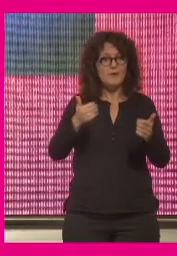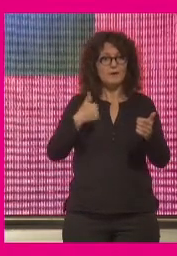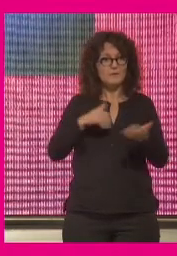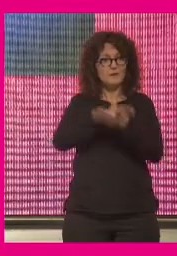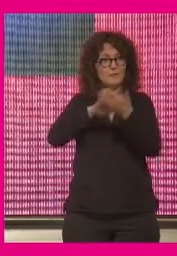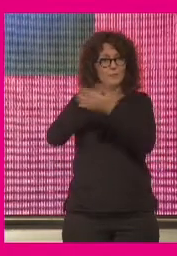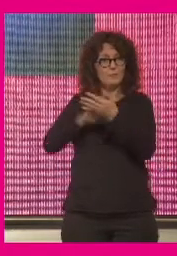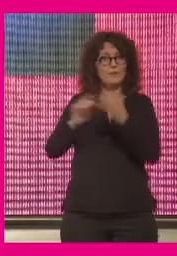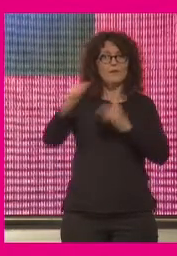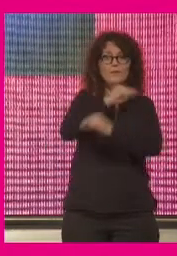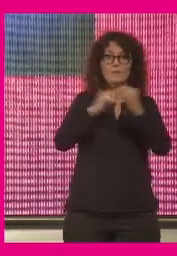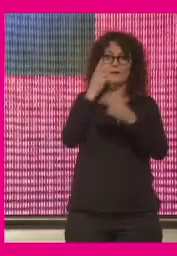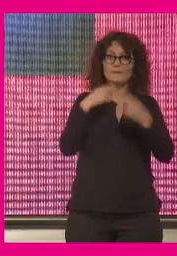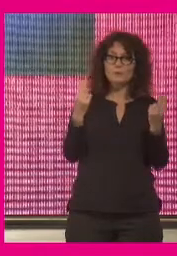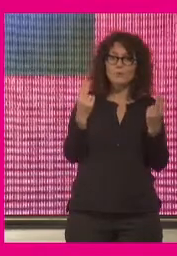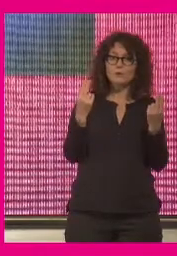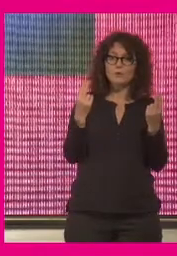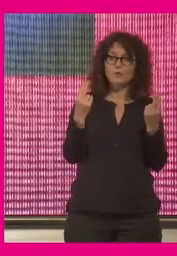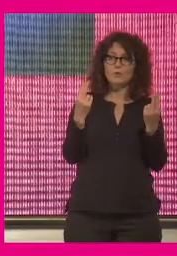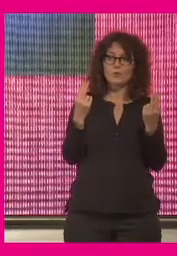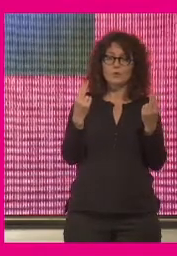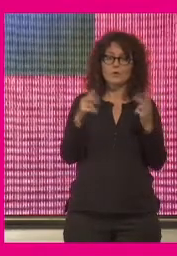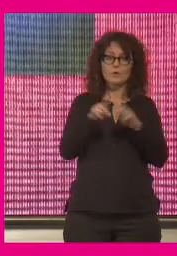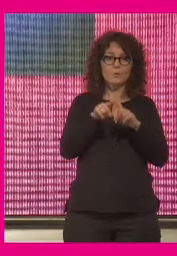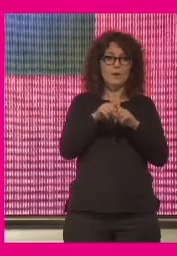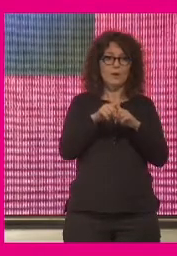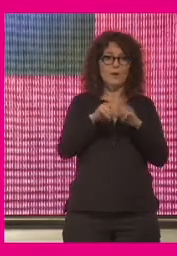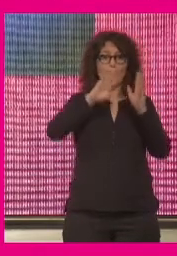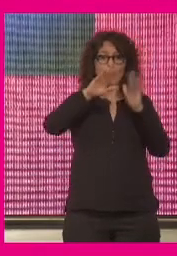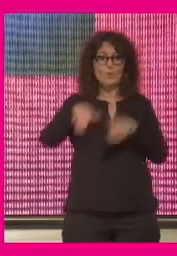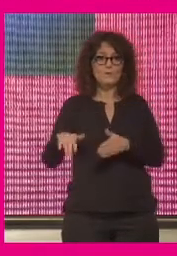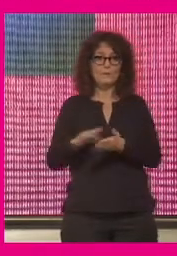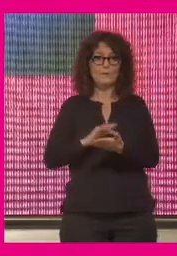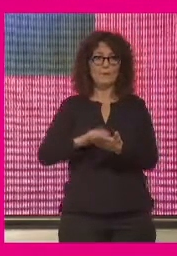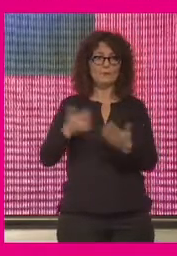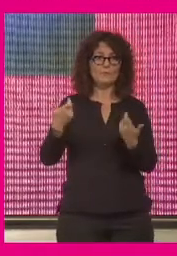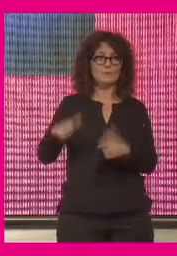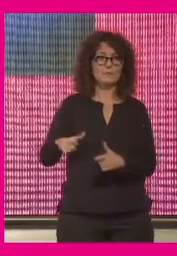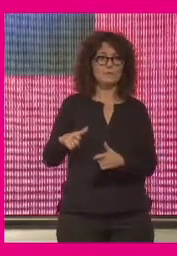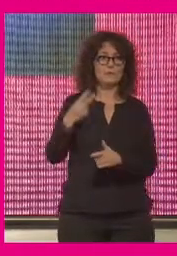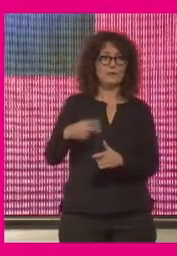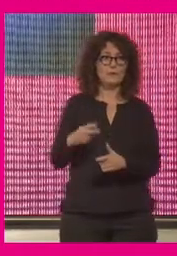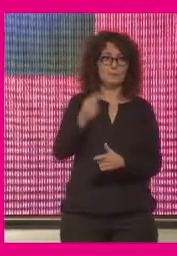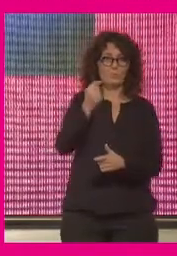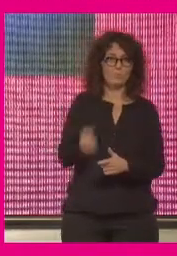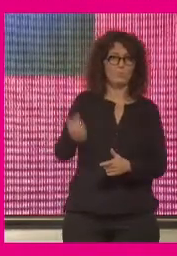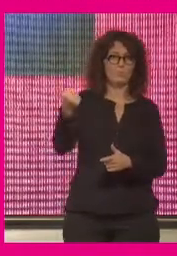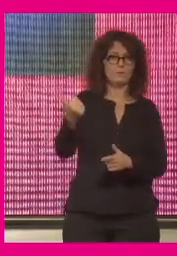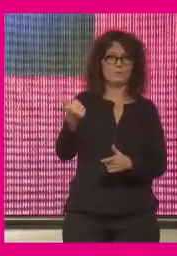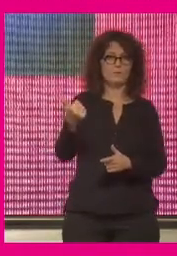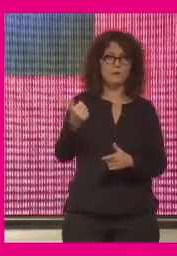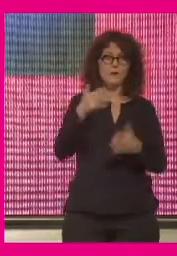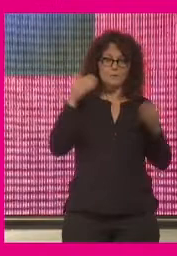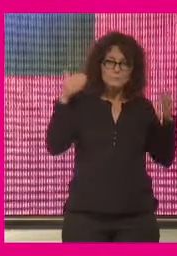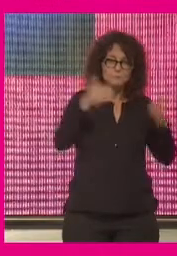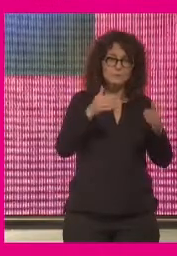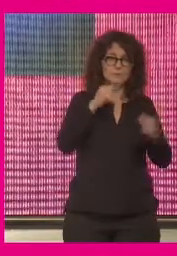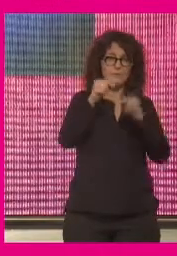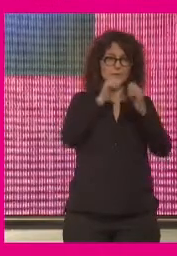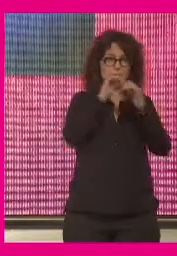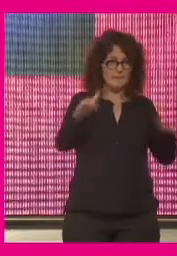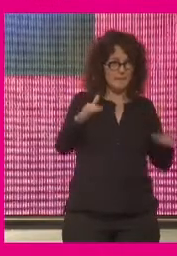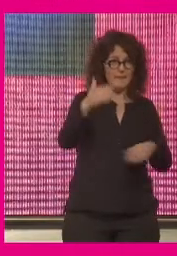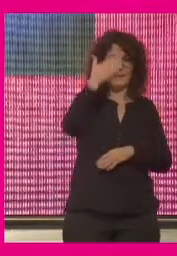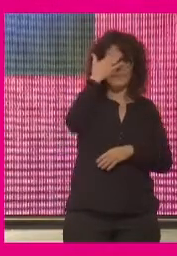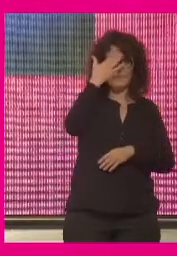en el debate público temas que estaban en la última página de una sección que leían cuatro y nos preocupamos de la pandemia y de los datos